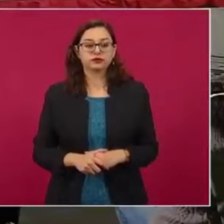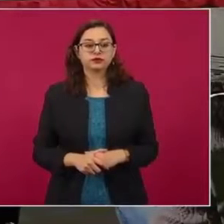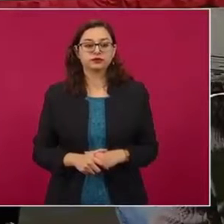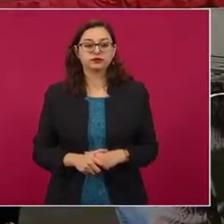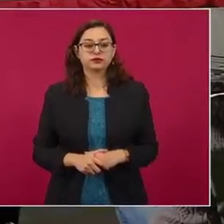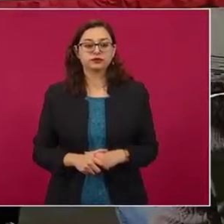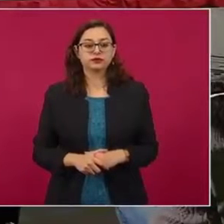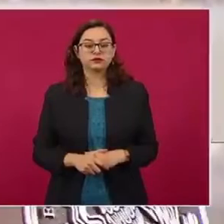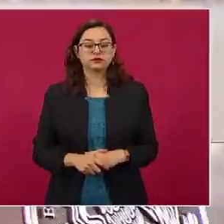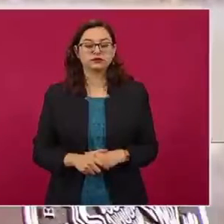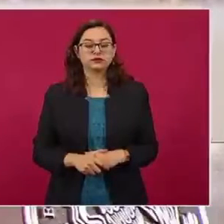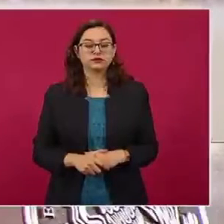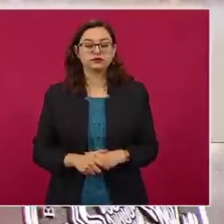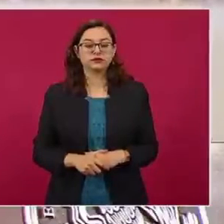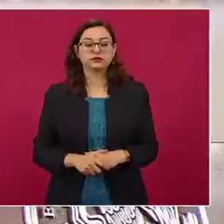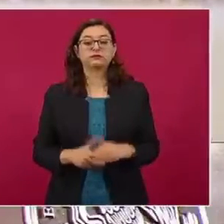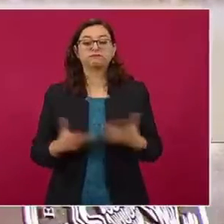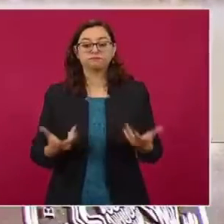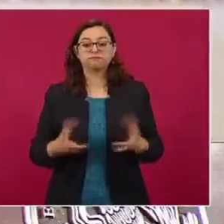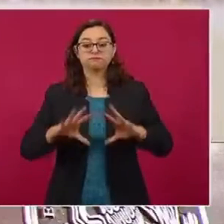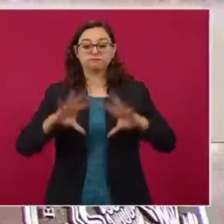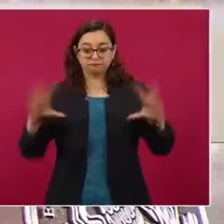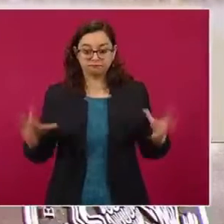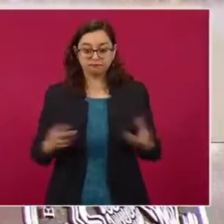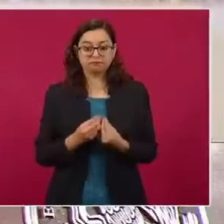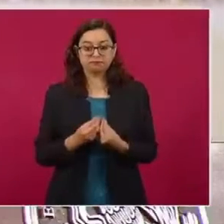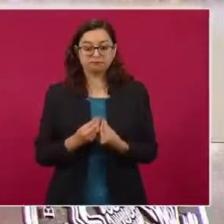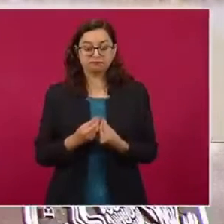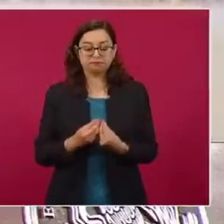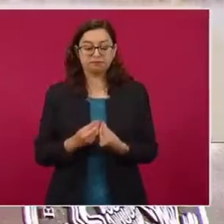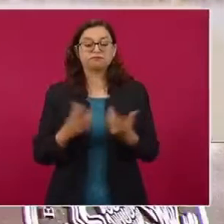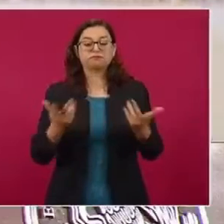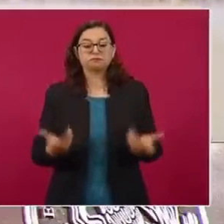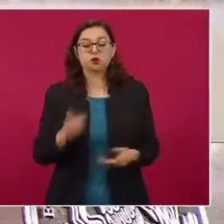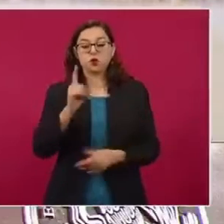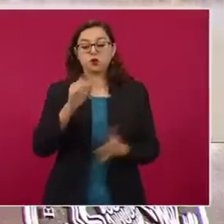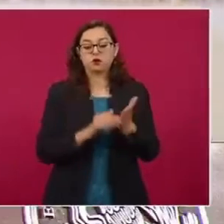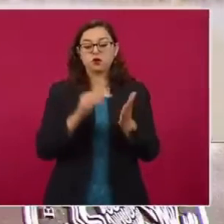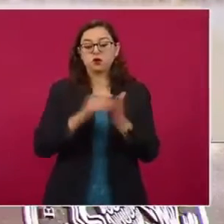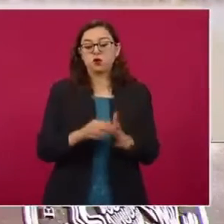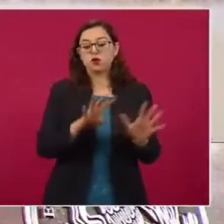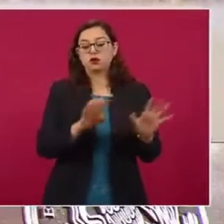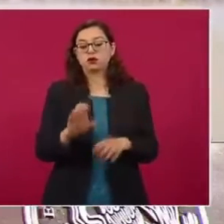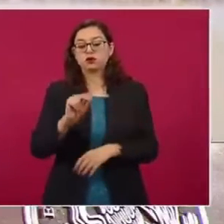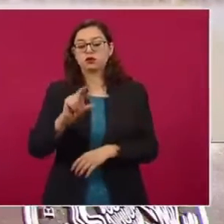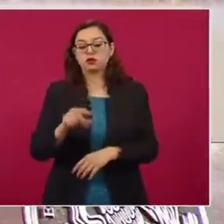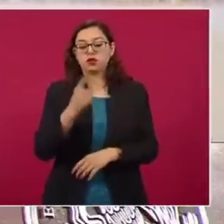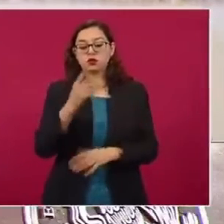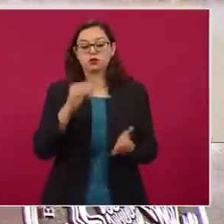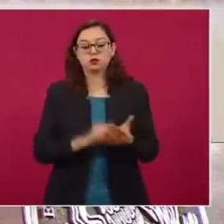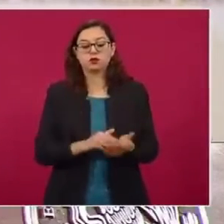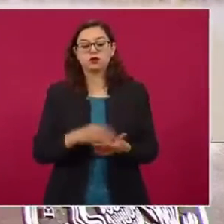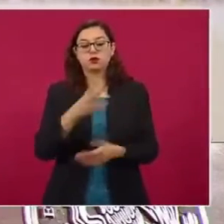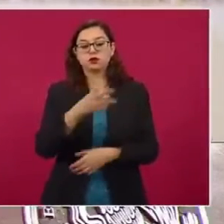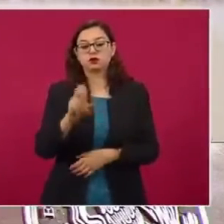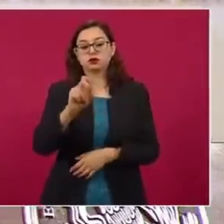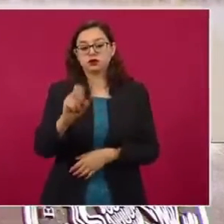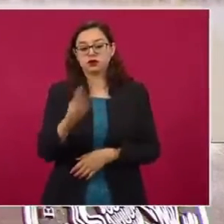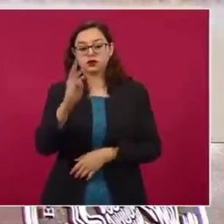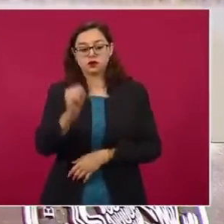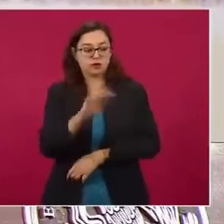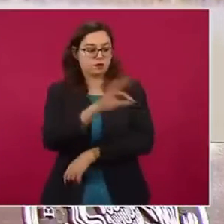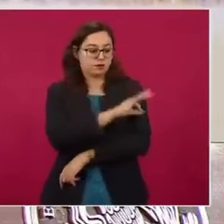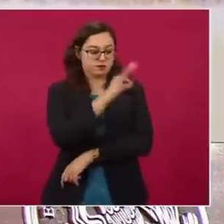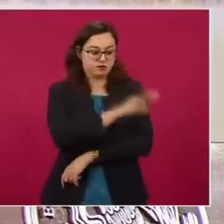información de una dosis aplicadas, un millón 481 mil 939, estados